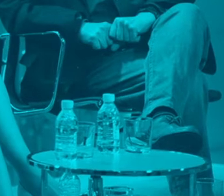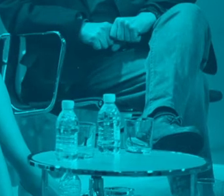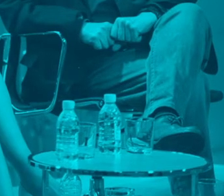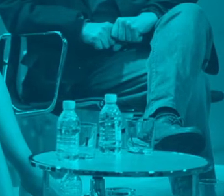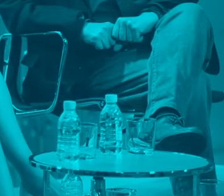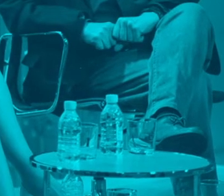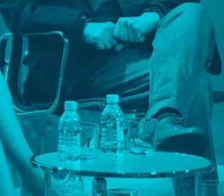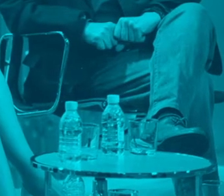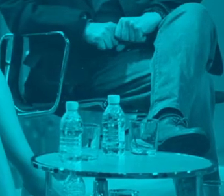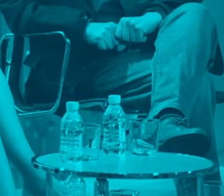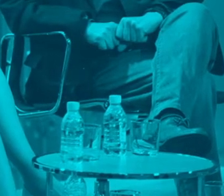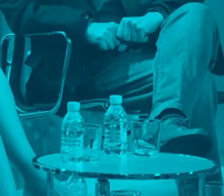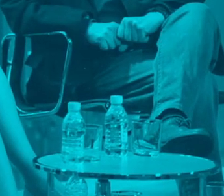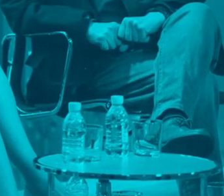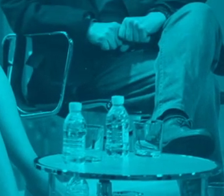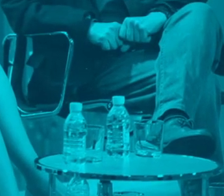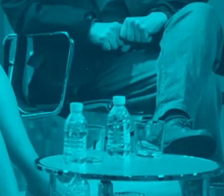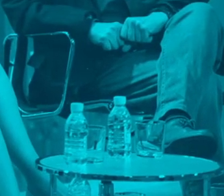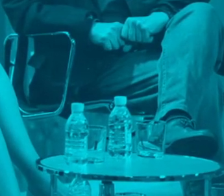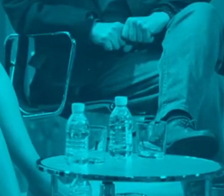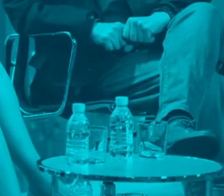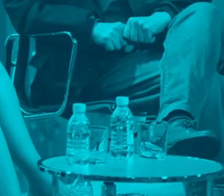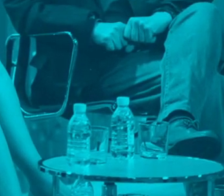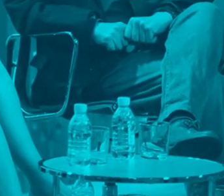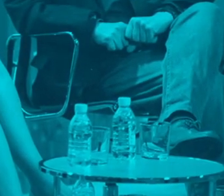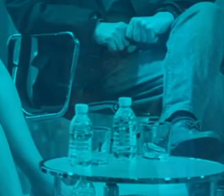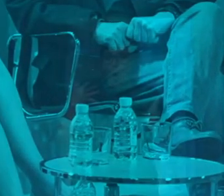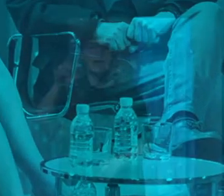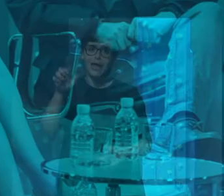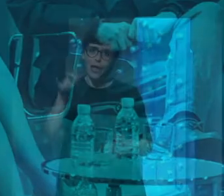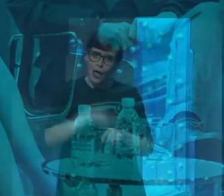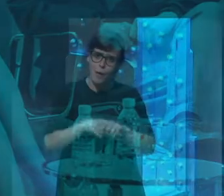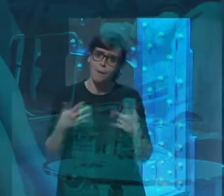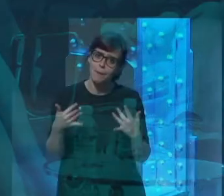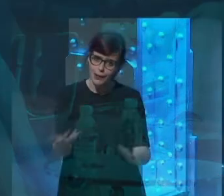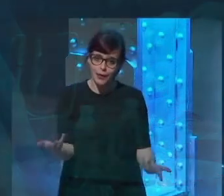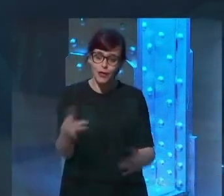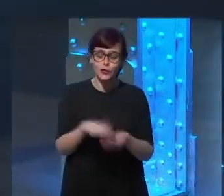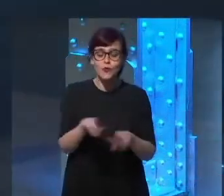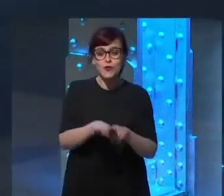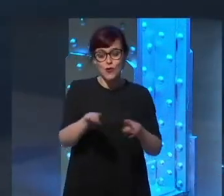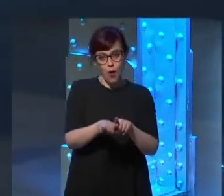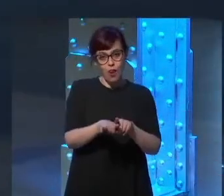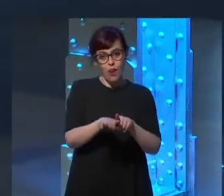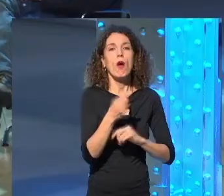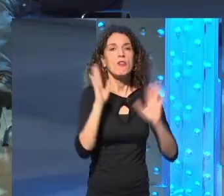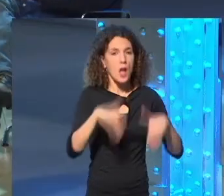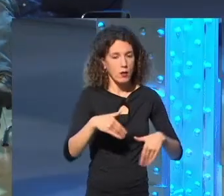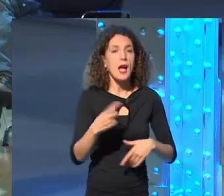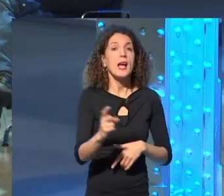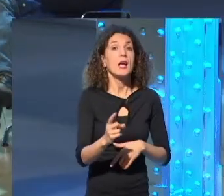revolución, señor mío, es una mutación. No quiero morir, idiota. Bajo los adoquines, la playa.